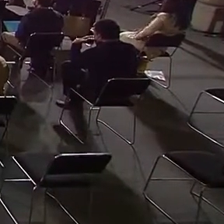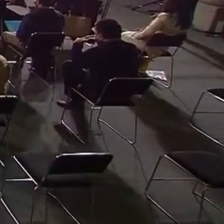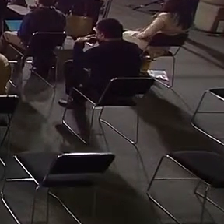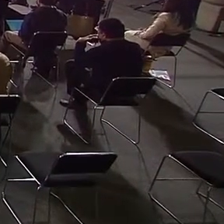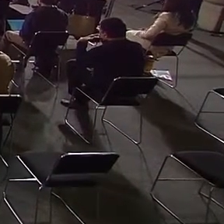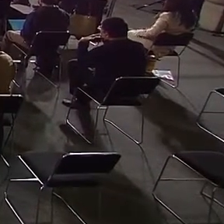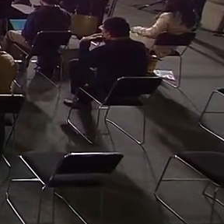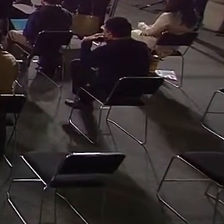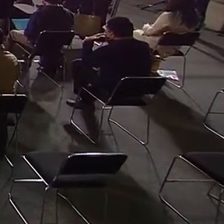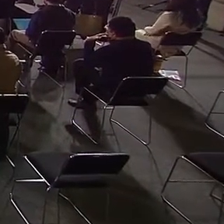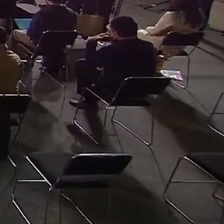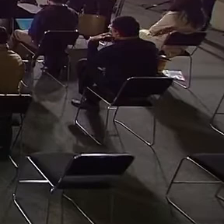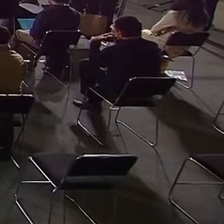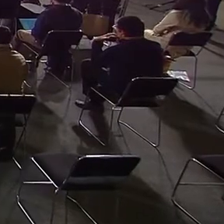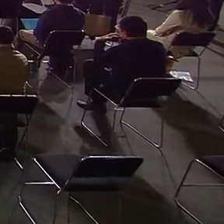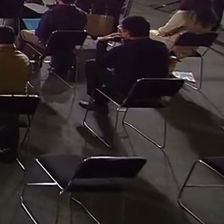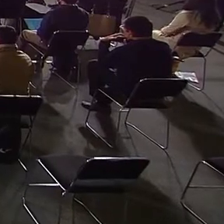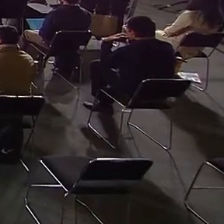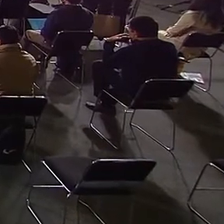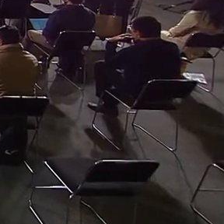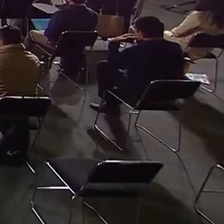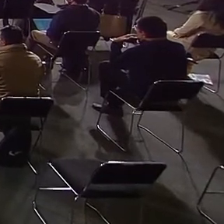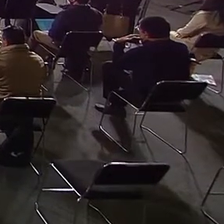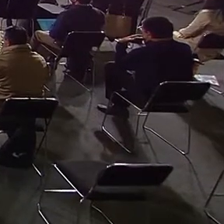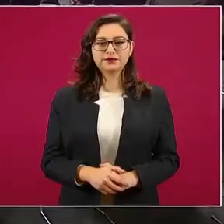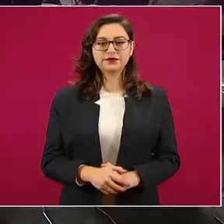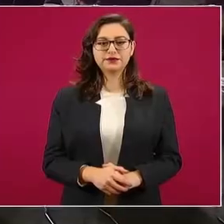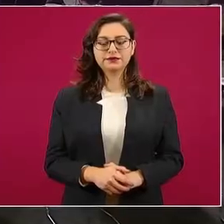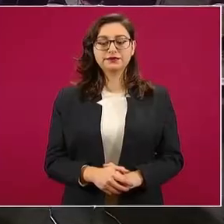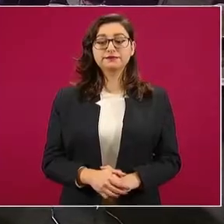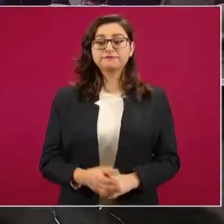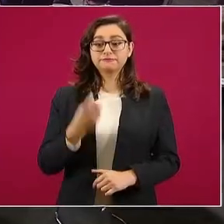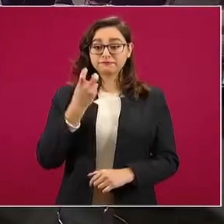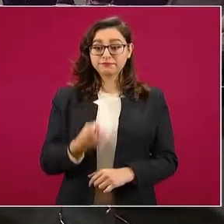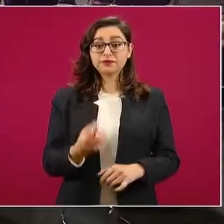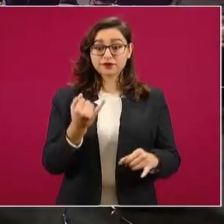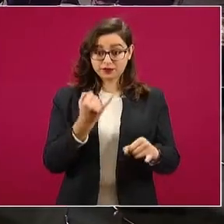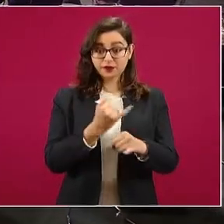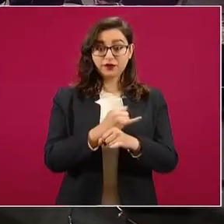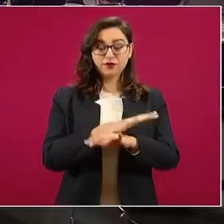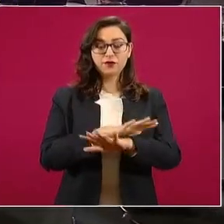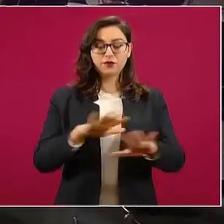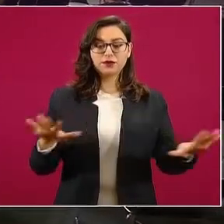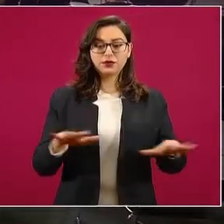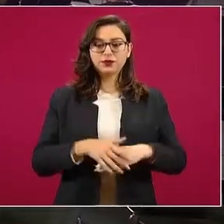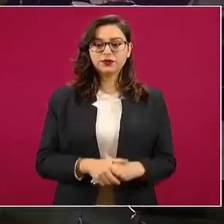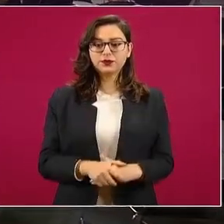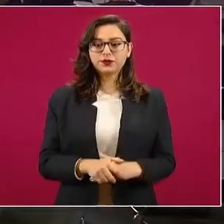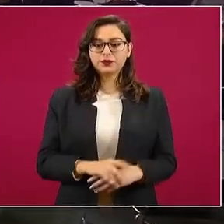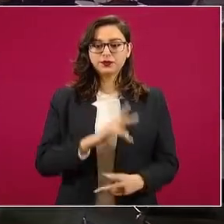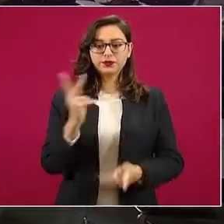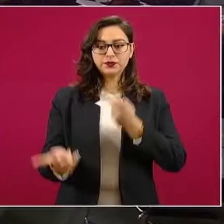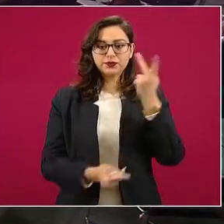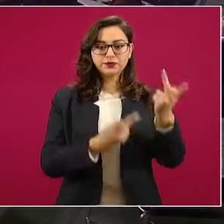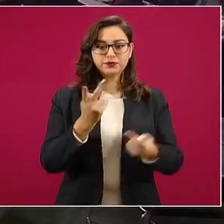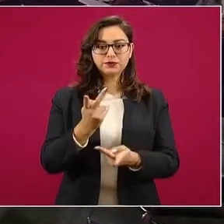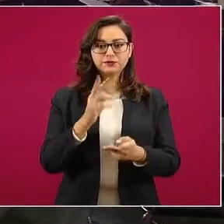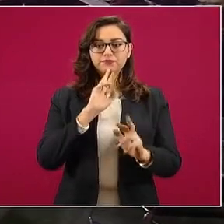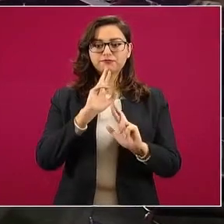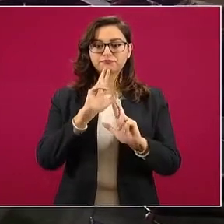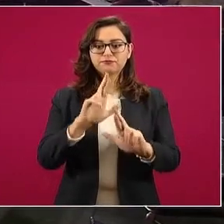Gobierno de México Muy bien, pues esta es la información. Abrimos para preguntas y respuestas.